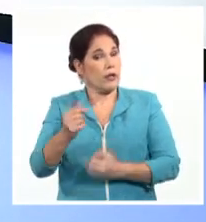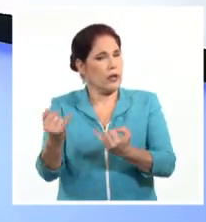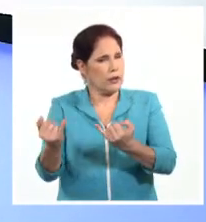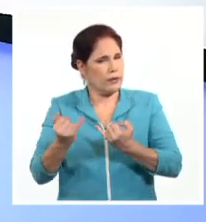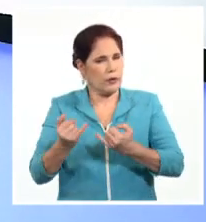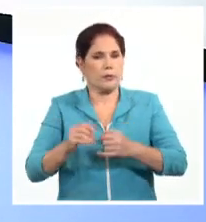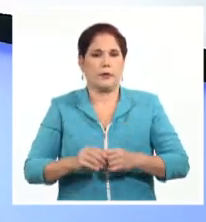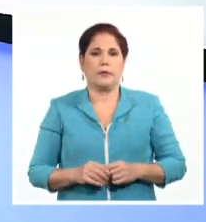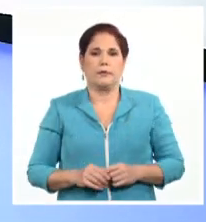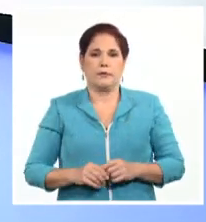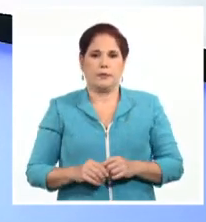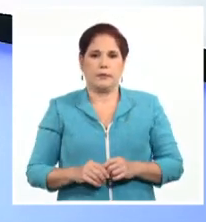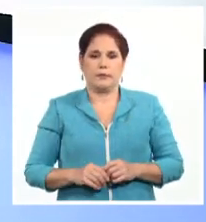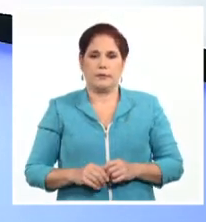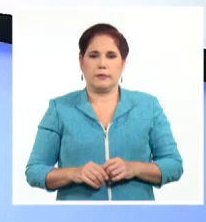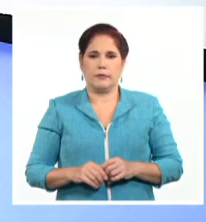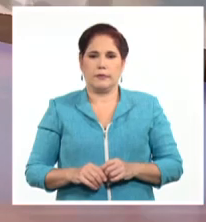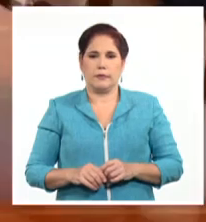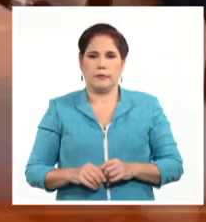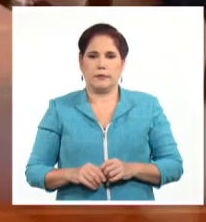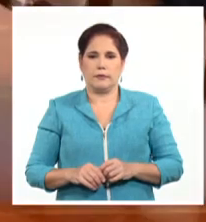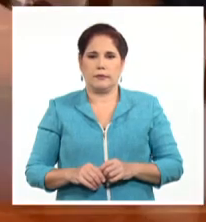trascendente en esta cita regional.